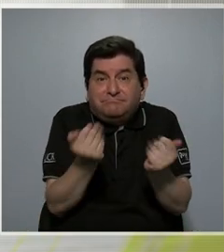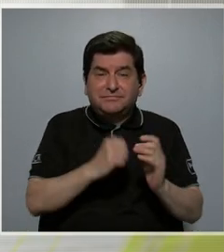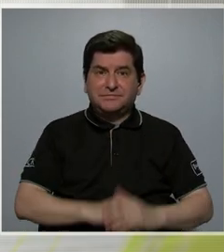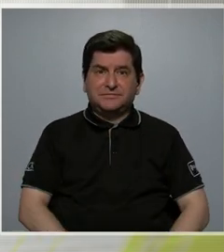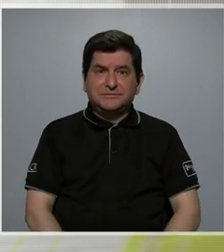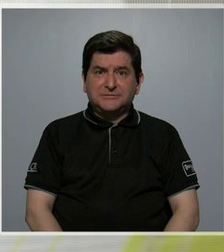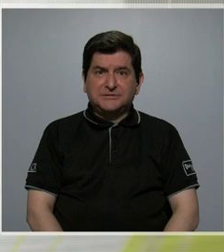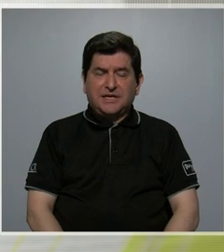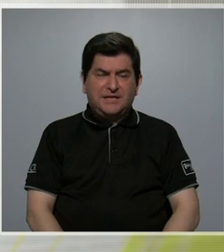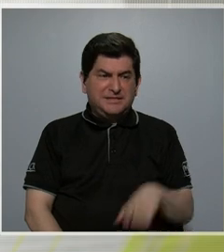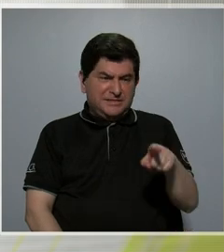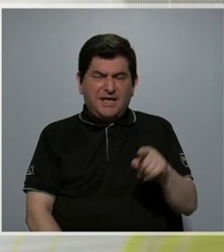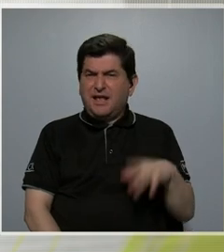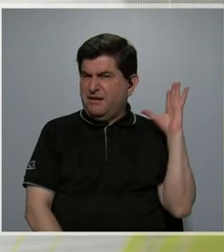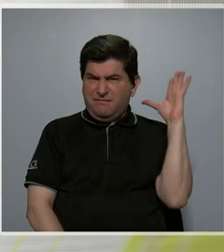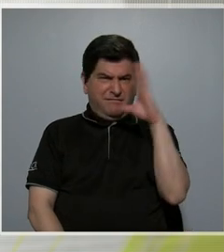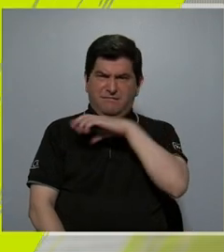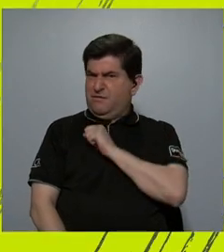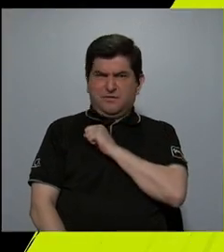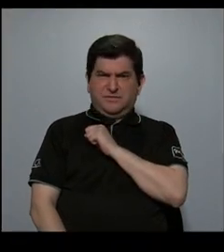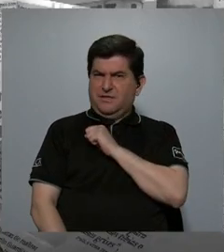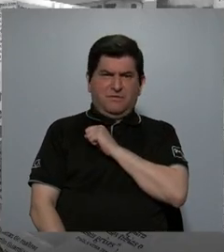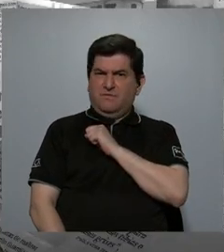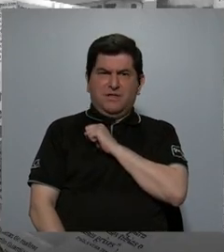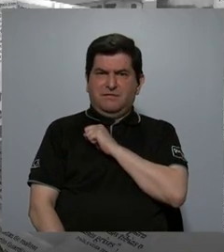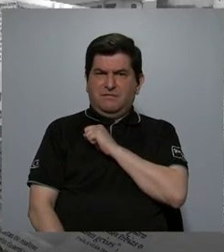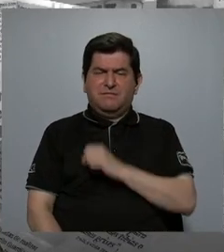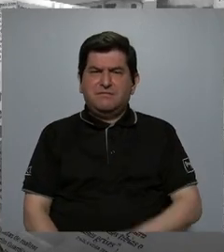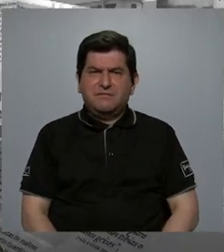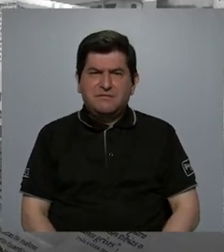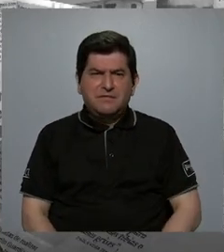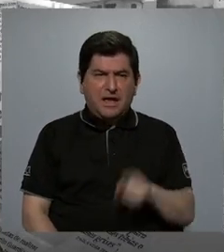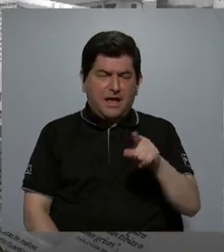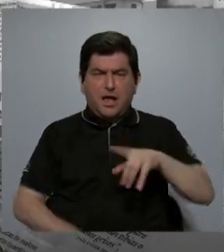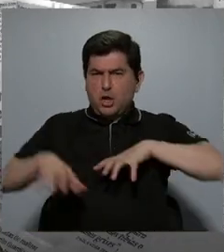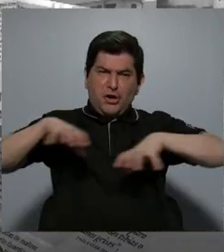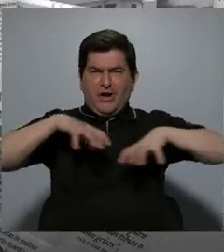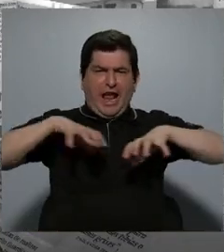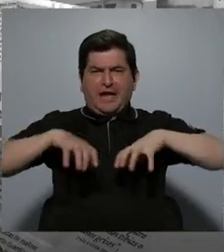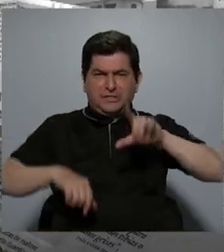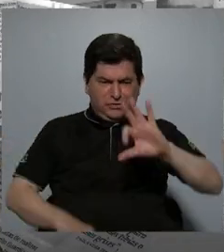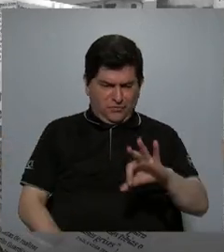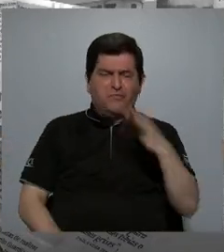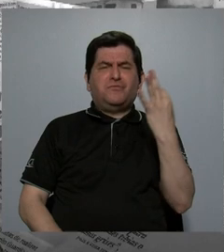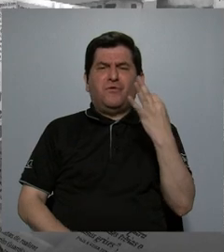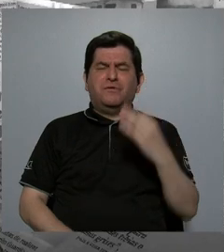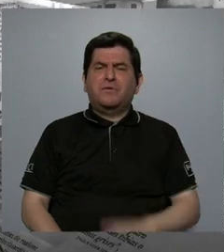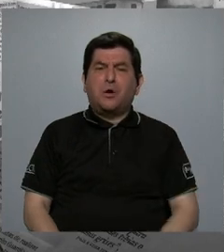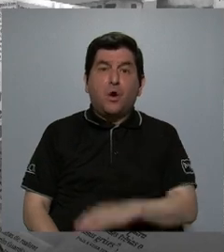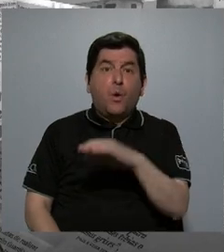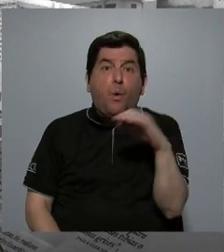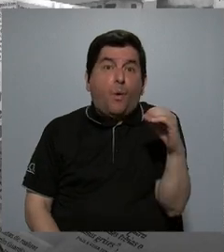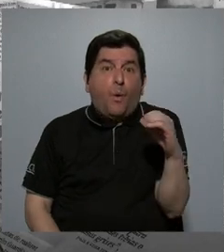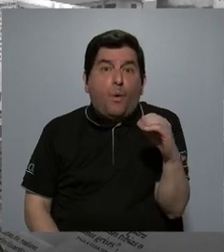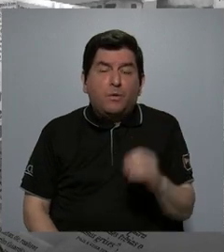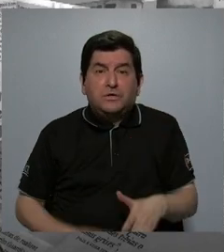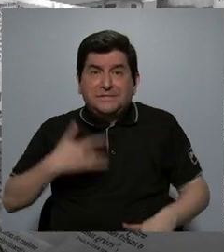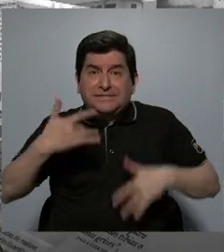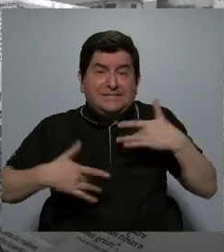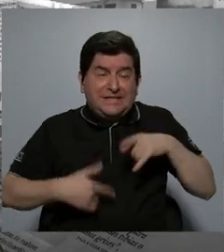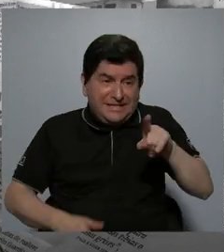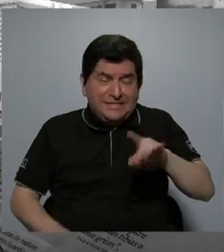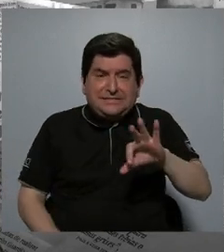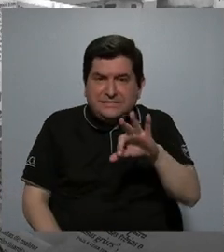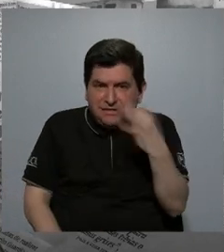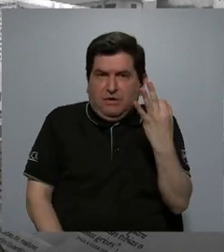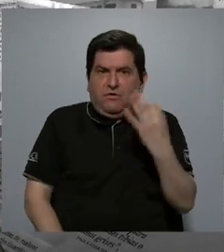no se percata de que está reaccionando de esa forma o sintiéndose de